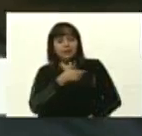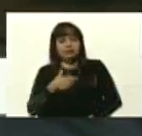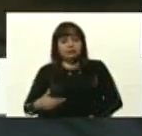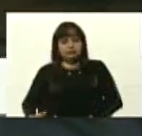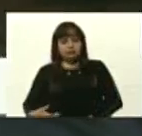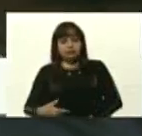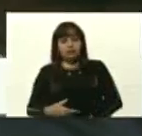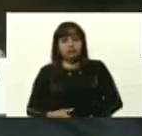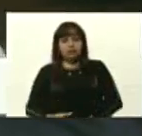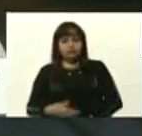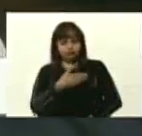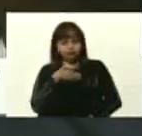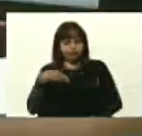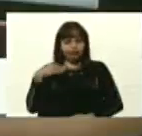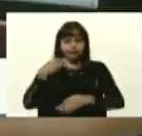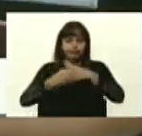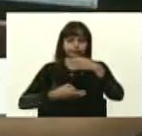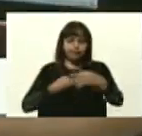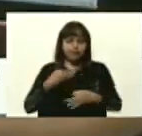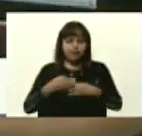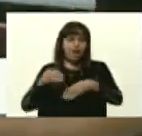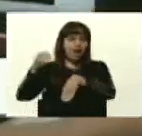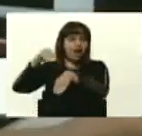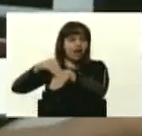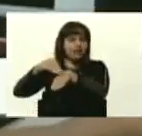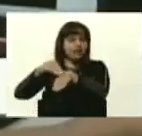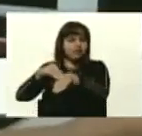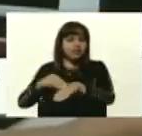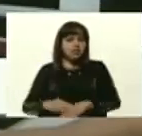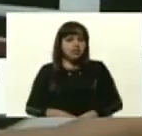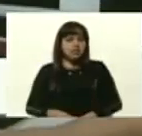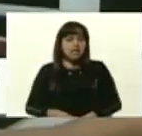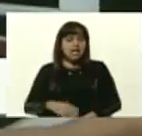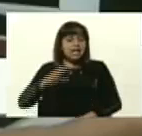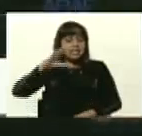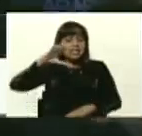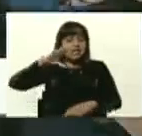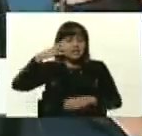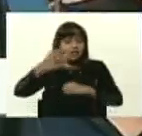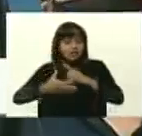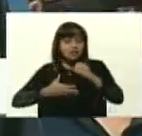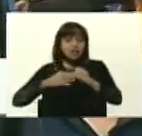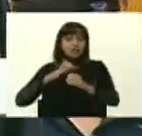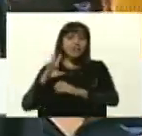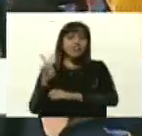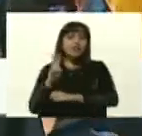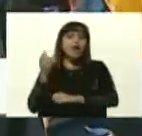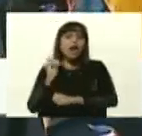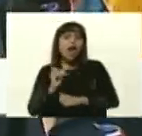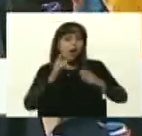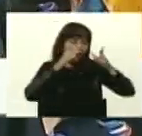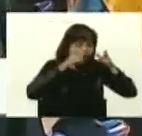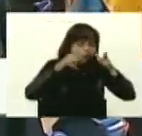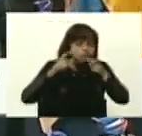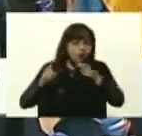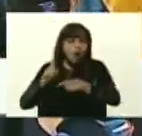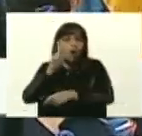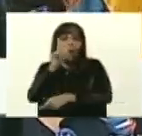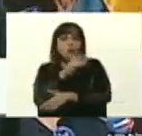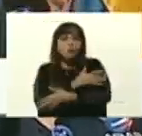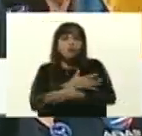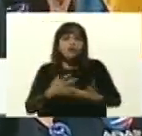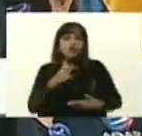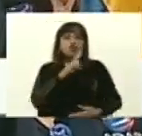quiero comentarle y notificarle que los satélites venezolanos han capturado más de un millón